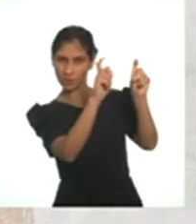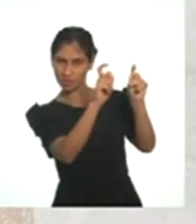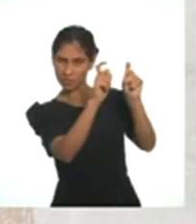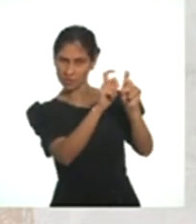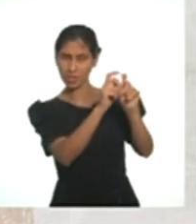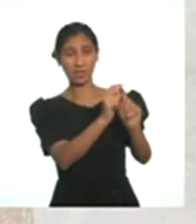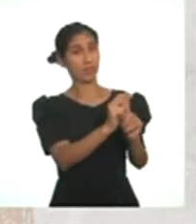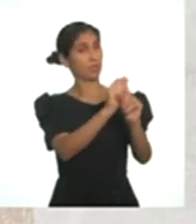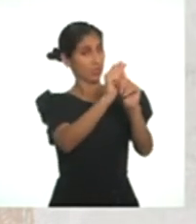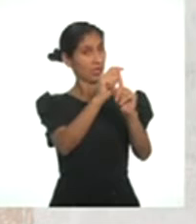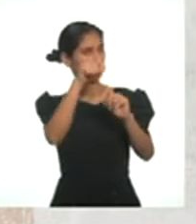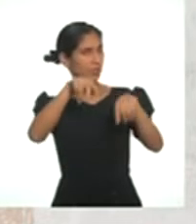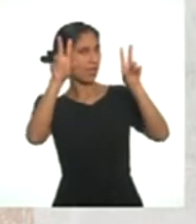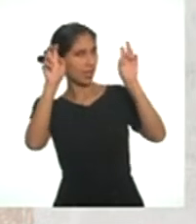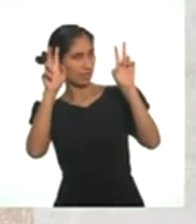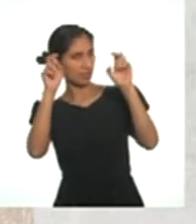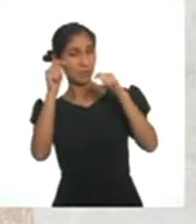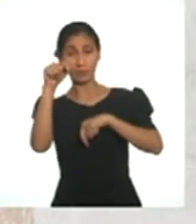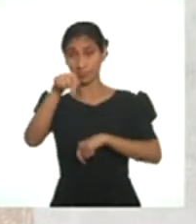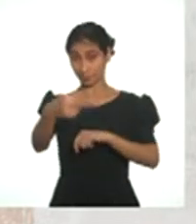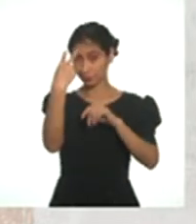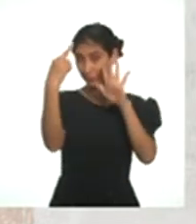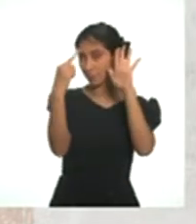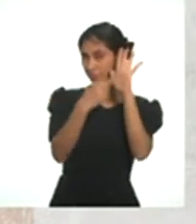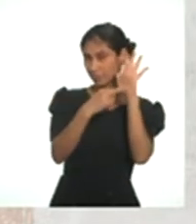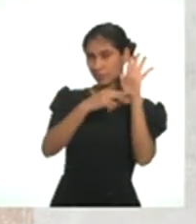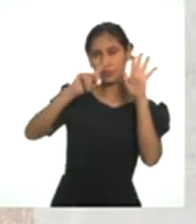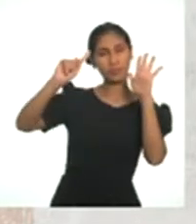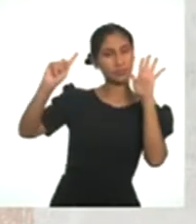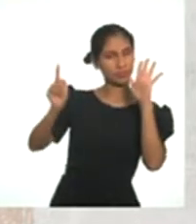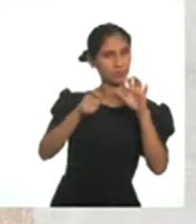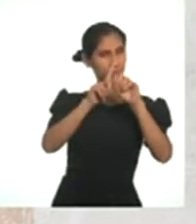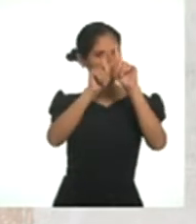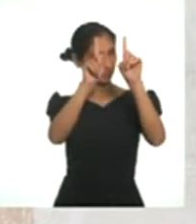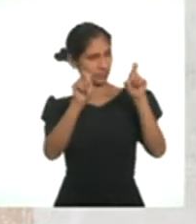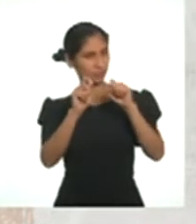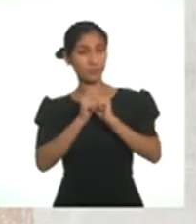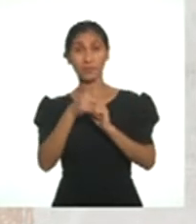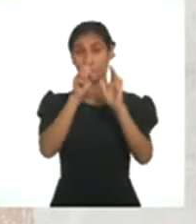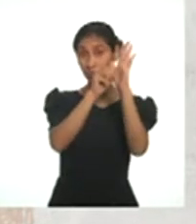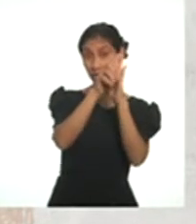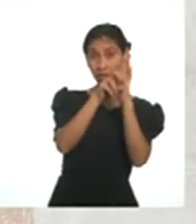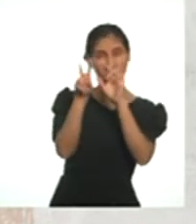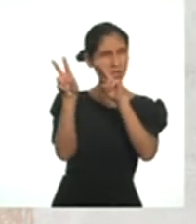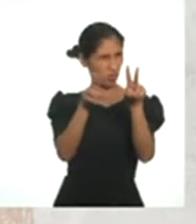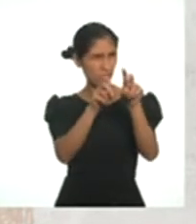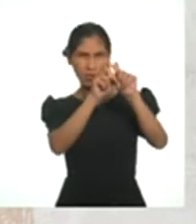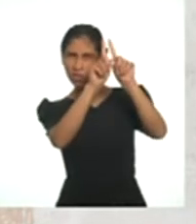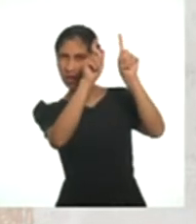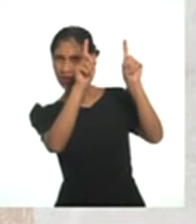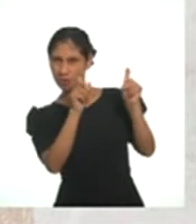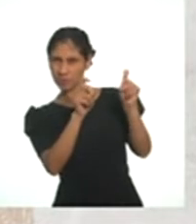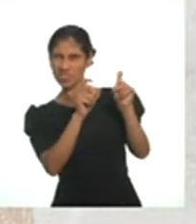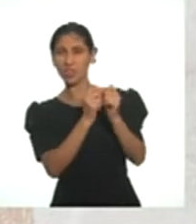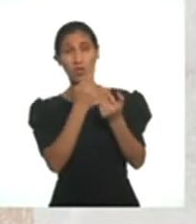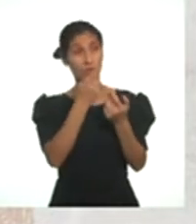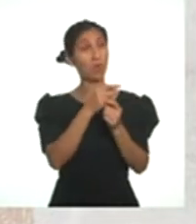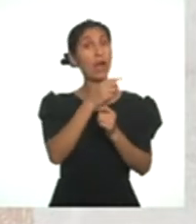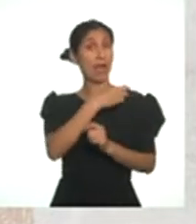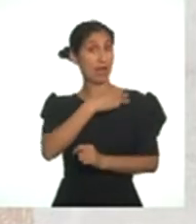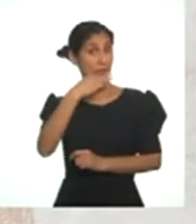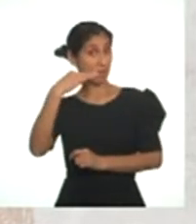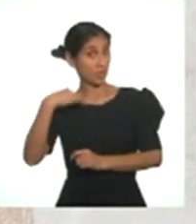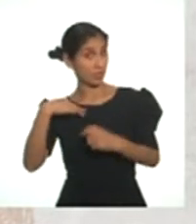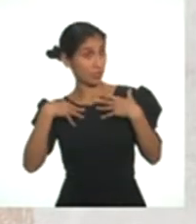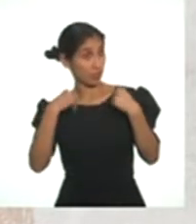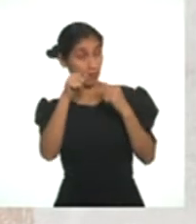especialistas en el tema. Aquí vemos la primera entrevista. En el video vemos la entrevista al especialista del Ministerio